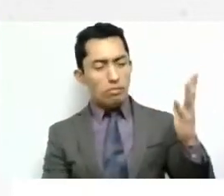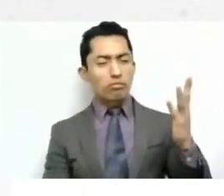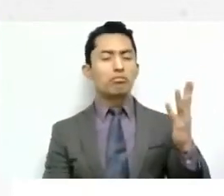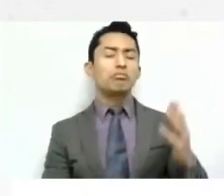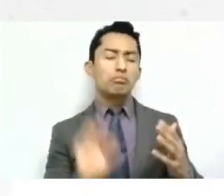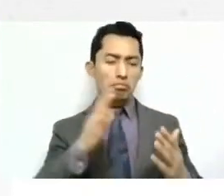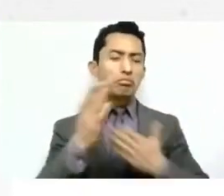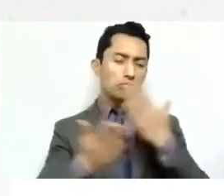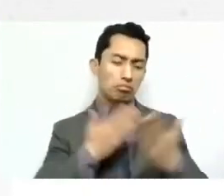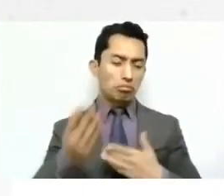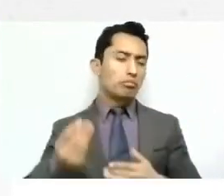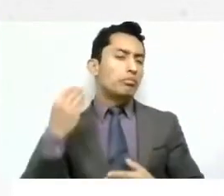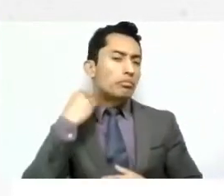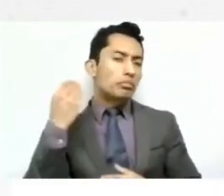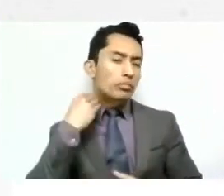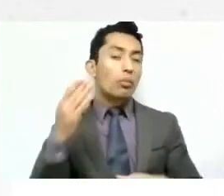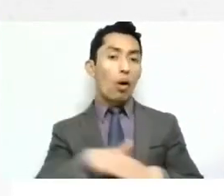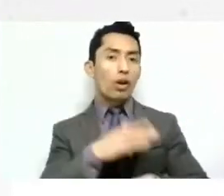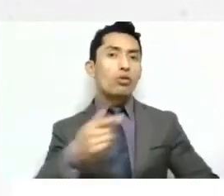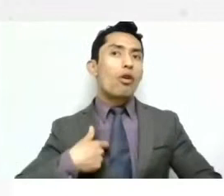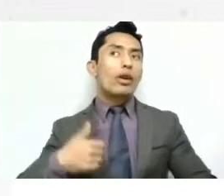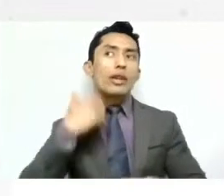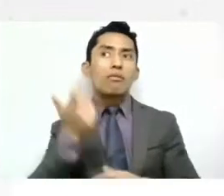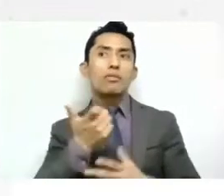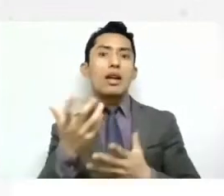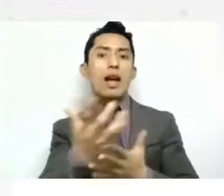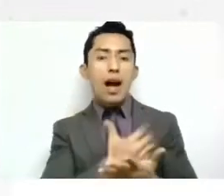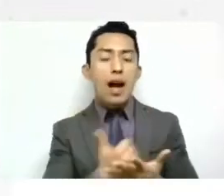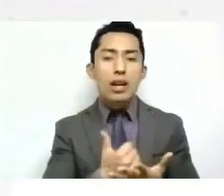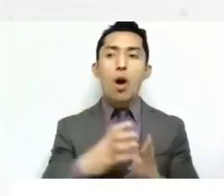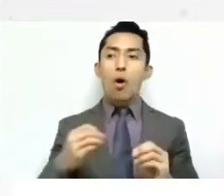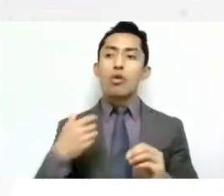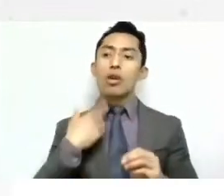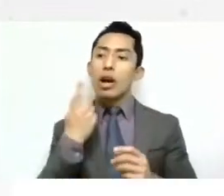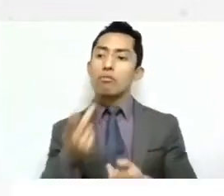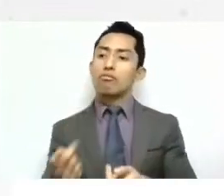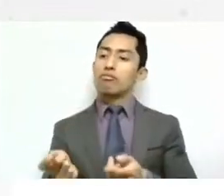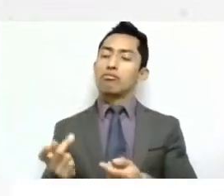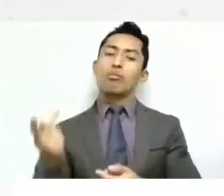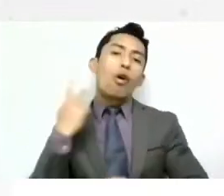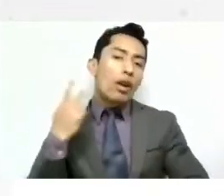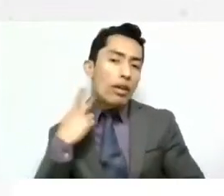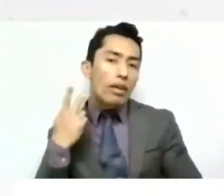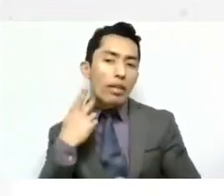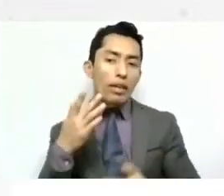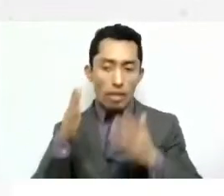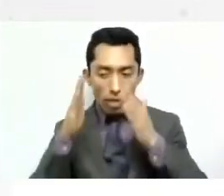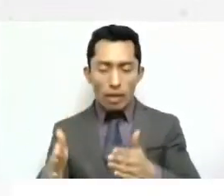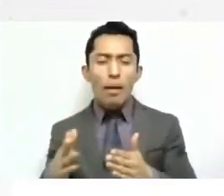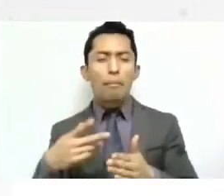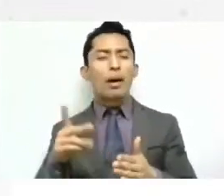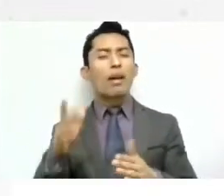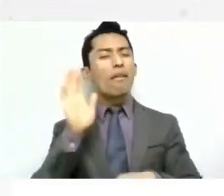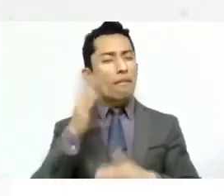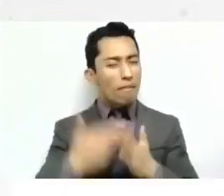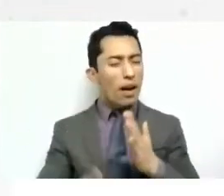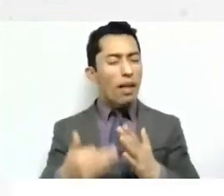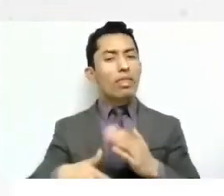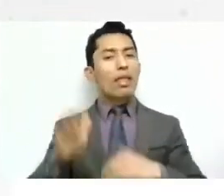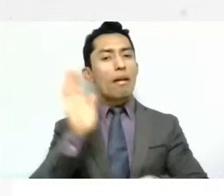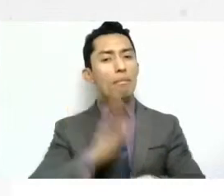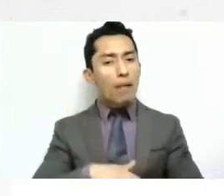porque pues quieren ganar dinero, porque ya se quieren hacer políticos, pero no ven más allá. Y les digo, ¿por qué no